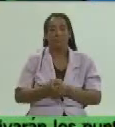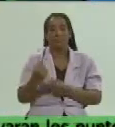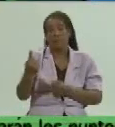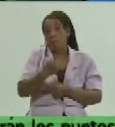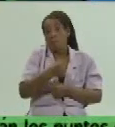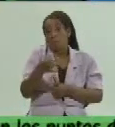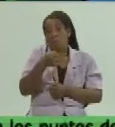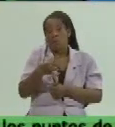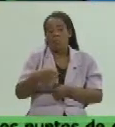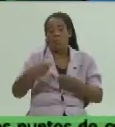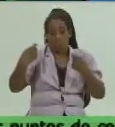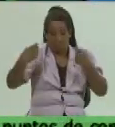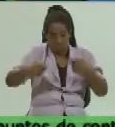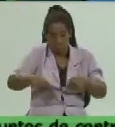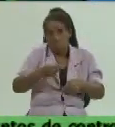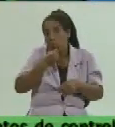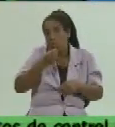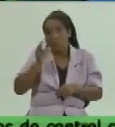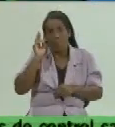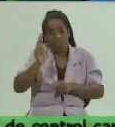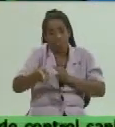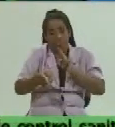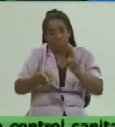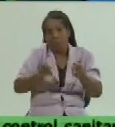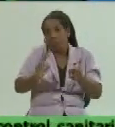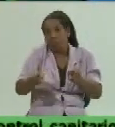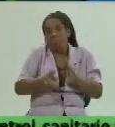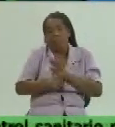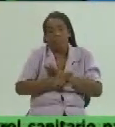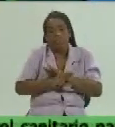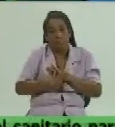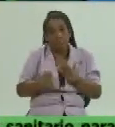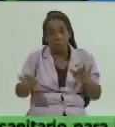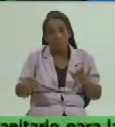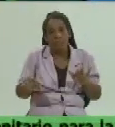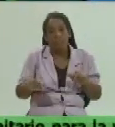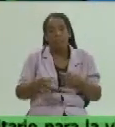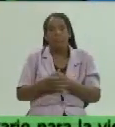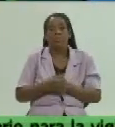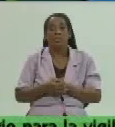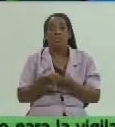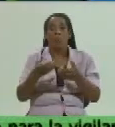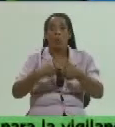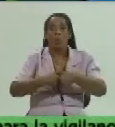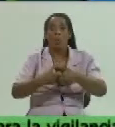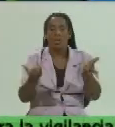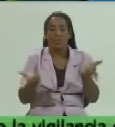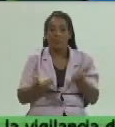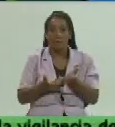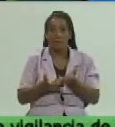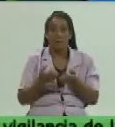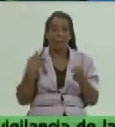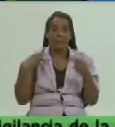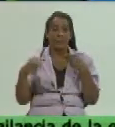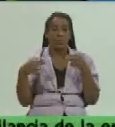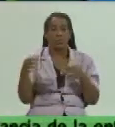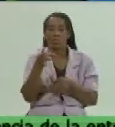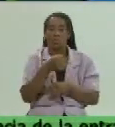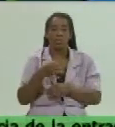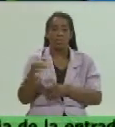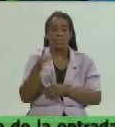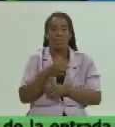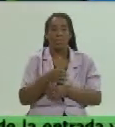facultad que le da a la figura del intendente en el municipio con su consejo de la administración municipal para aprobar y evaluar